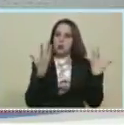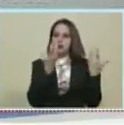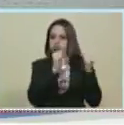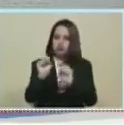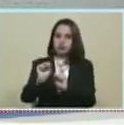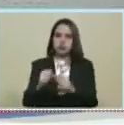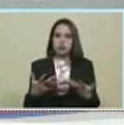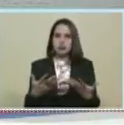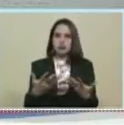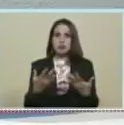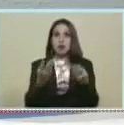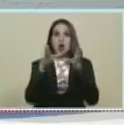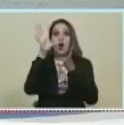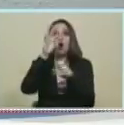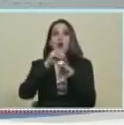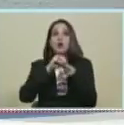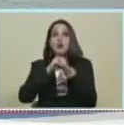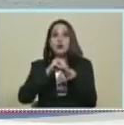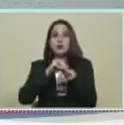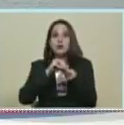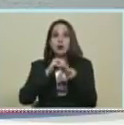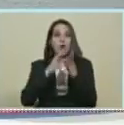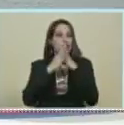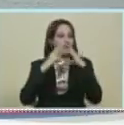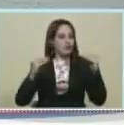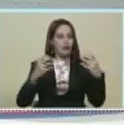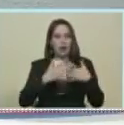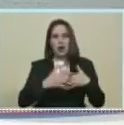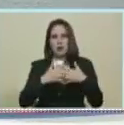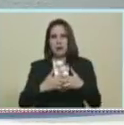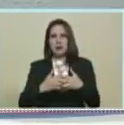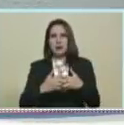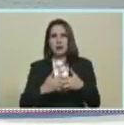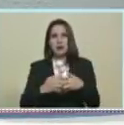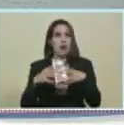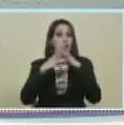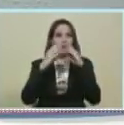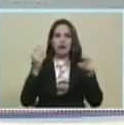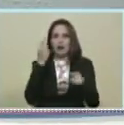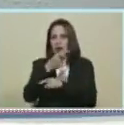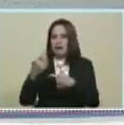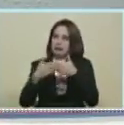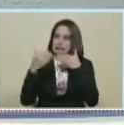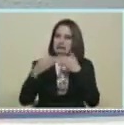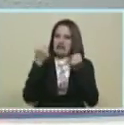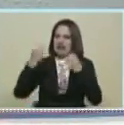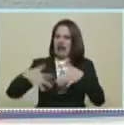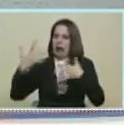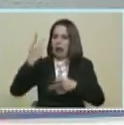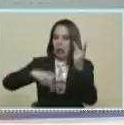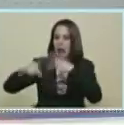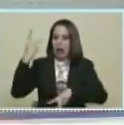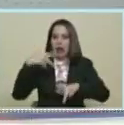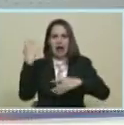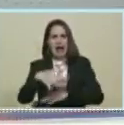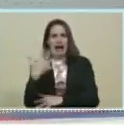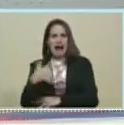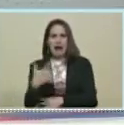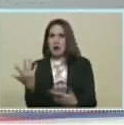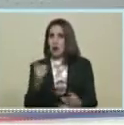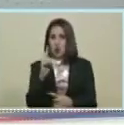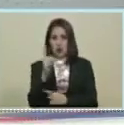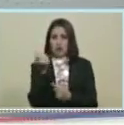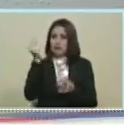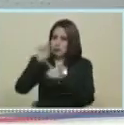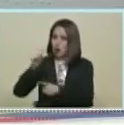Se llegó a la conclusión Con todos los sectores Primero Que todos Entre todos Tenemos que combatir La especulación ¿No? Y